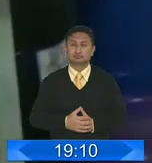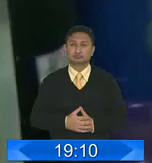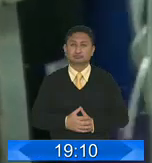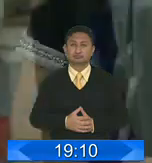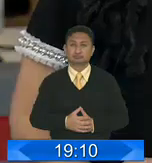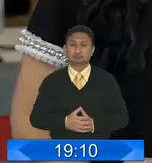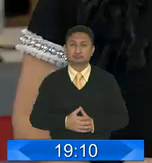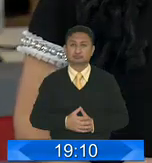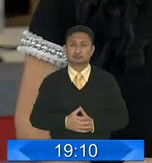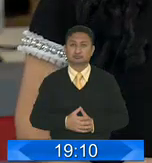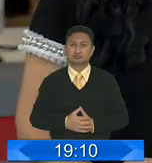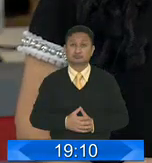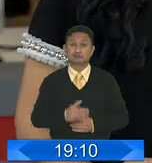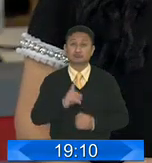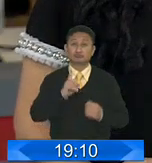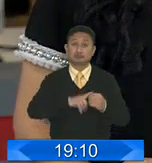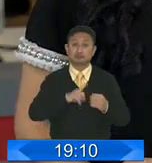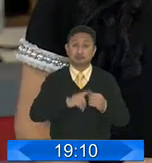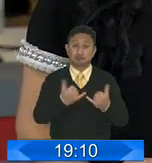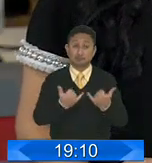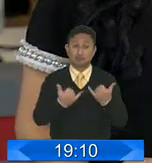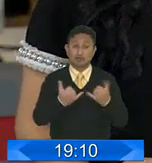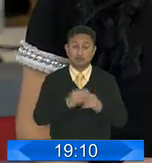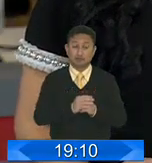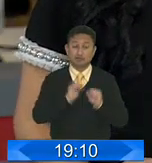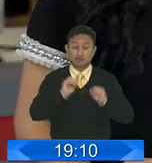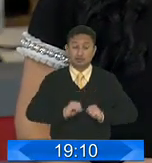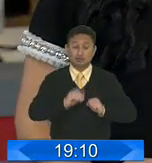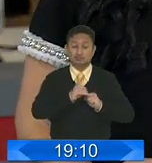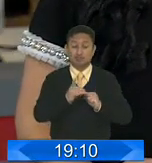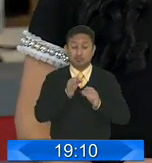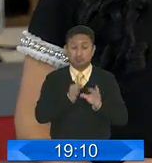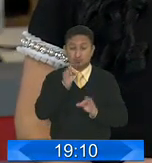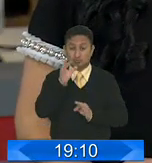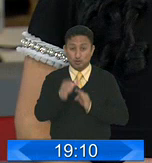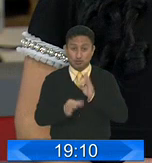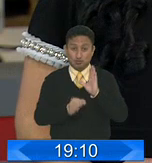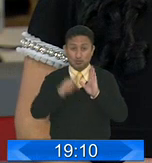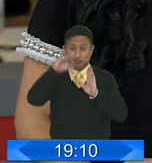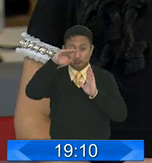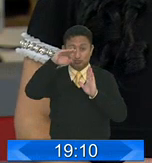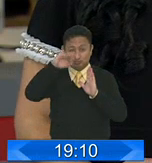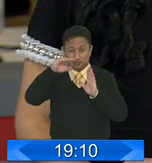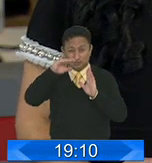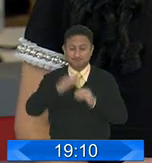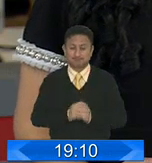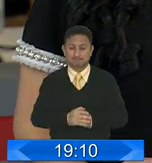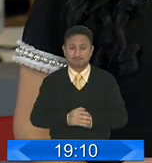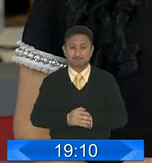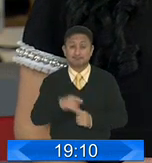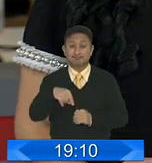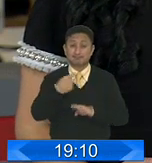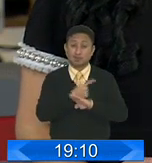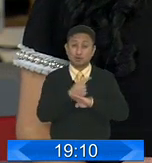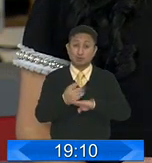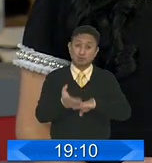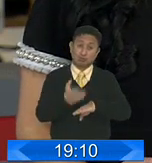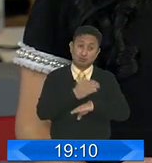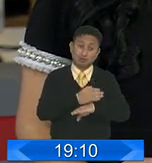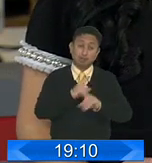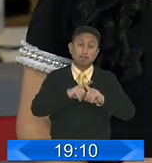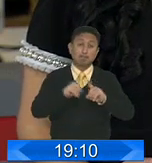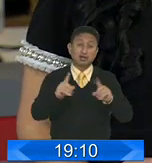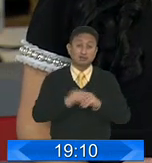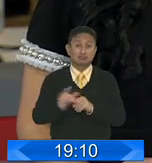Presenta un ligero descenso en las cifras de casos positivos de COVID-19 en la última semana, pero desde la Secretaría de Salud del